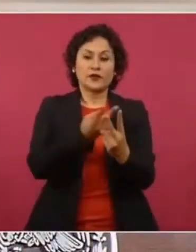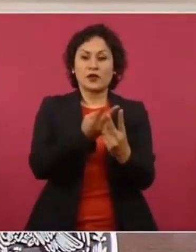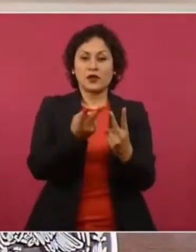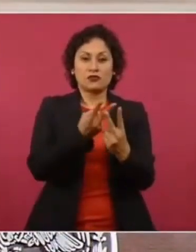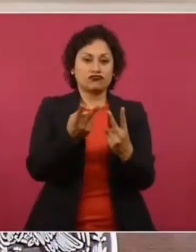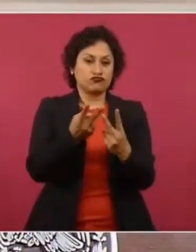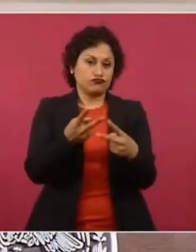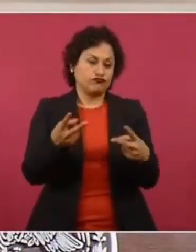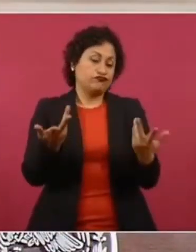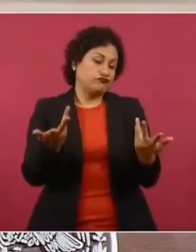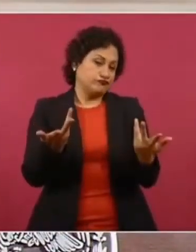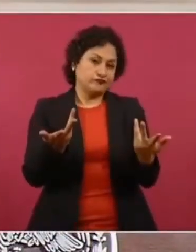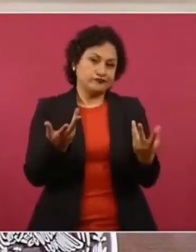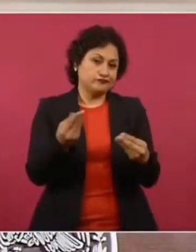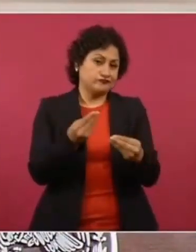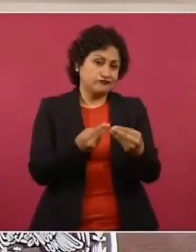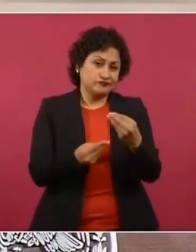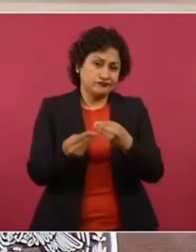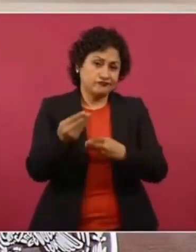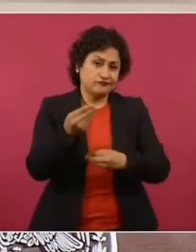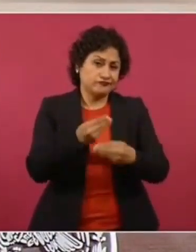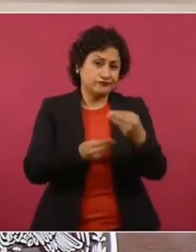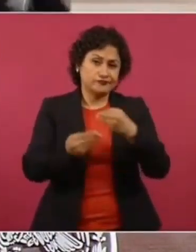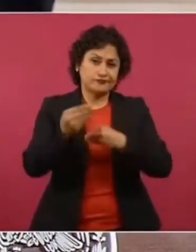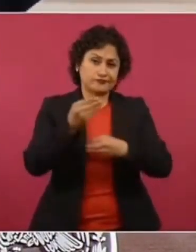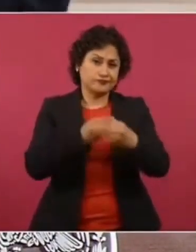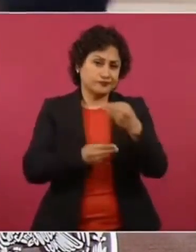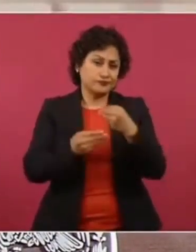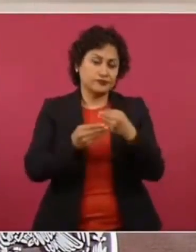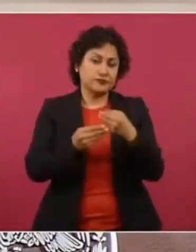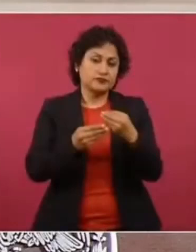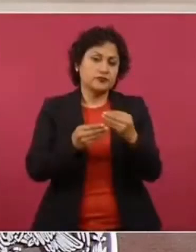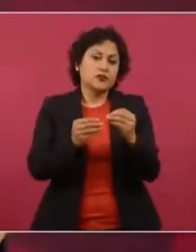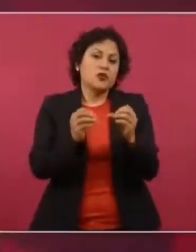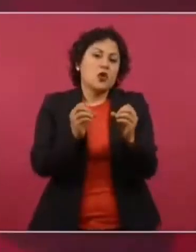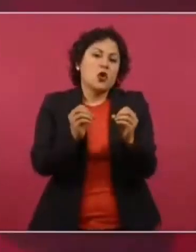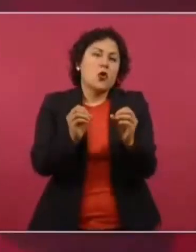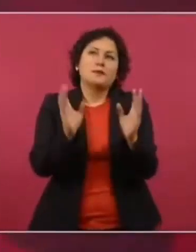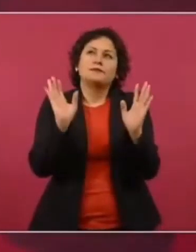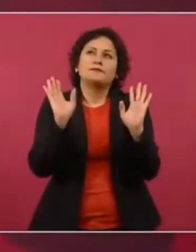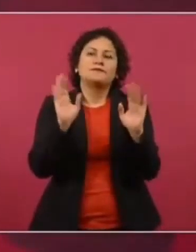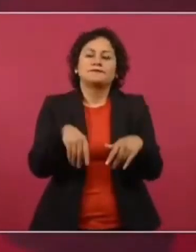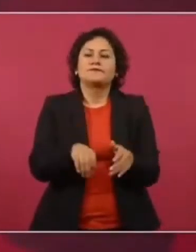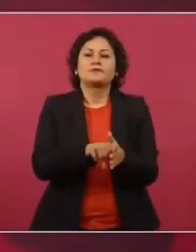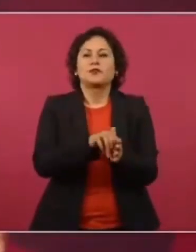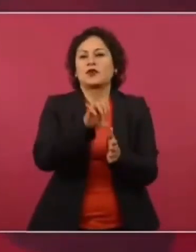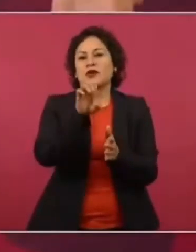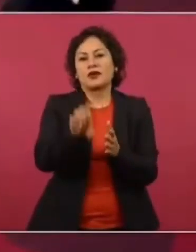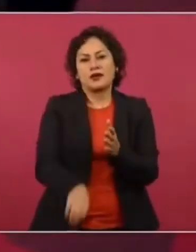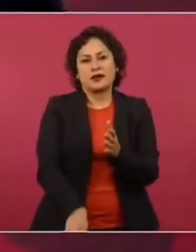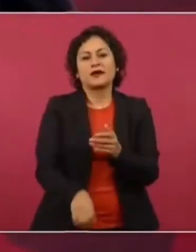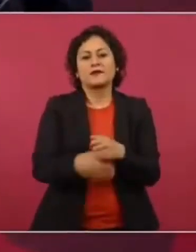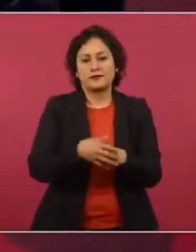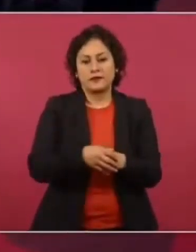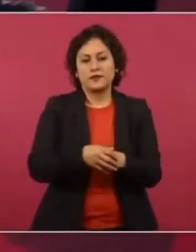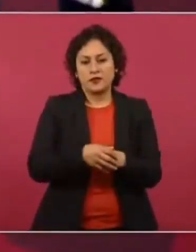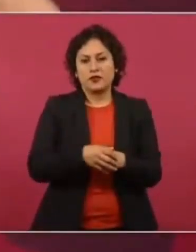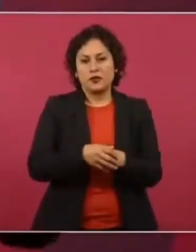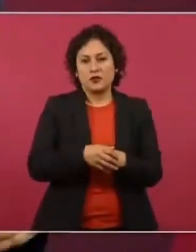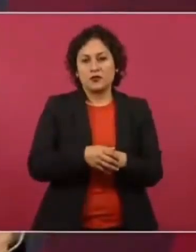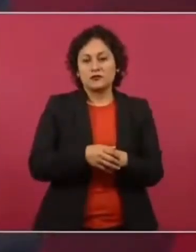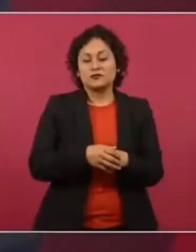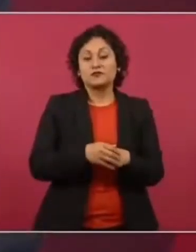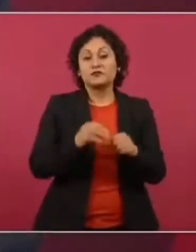o fallece un hermano y tenían una especie de sociedad.